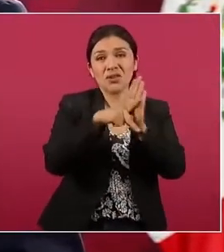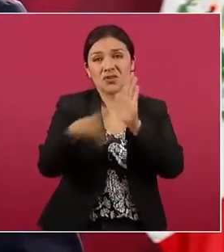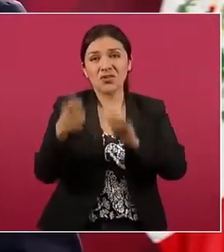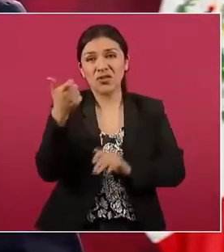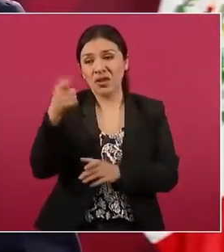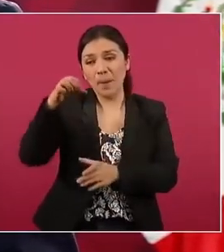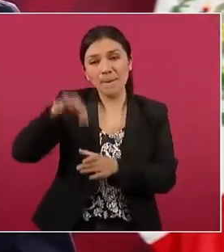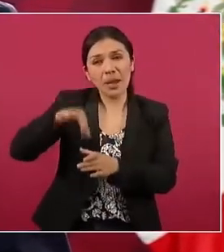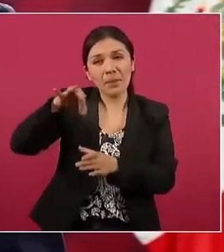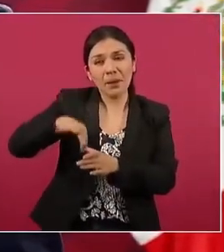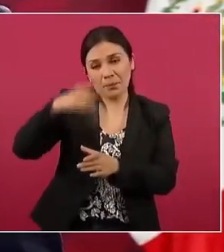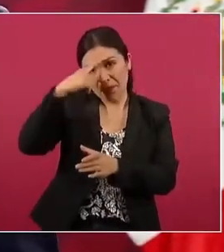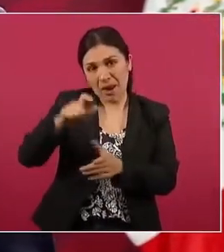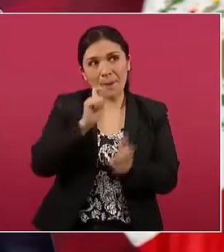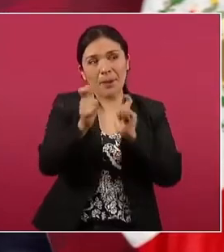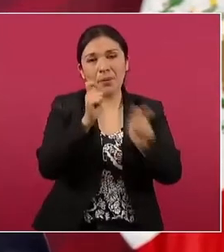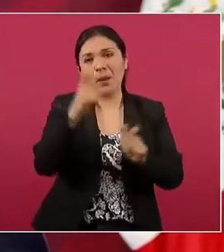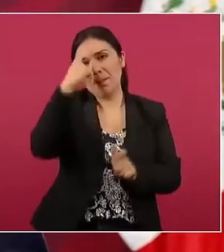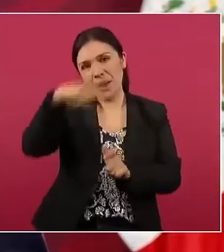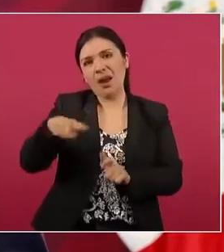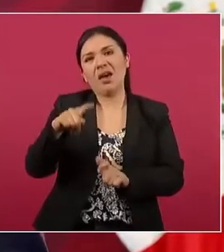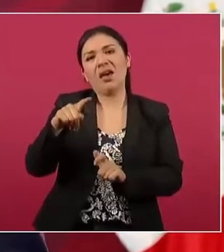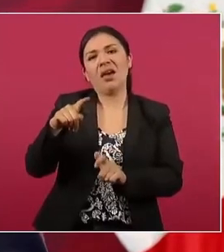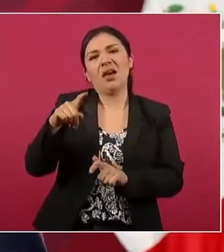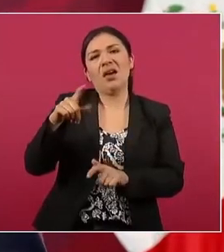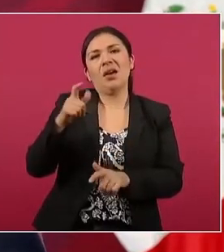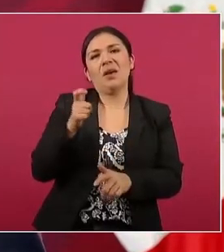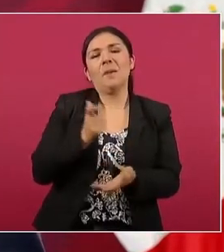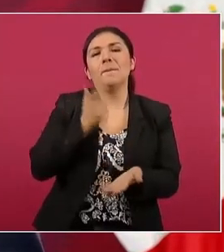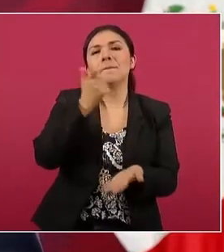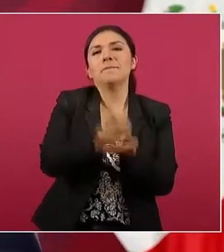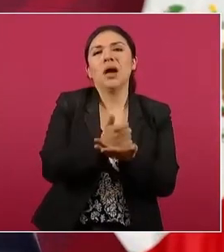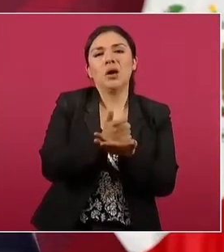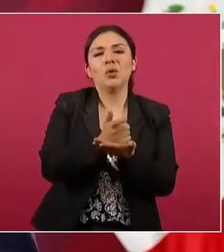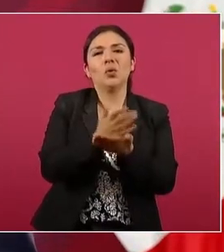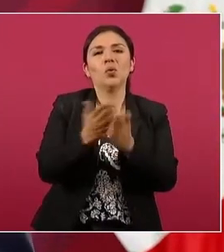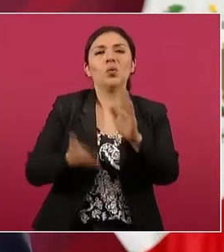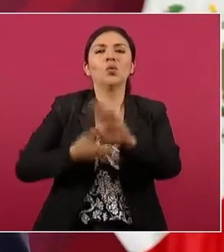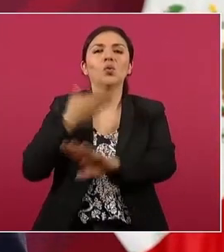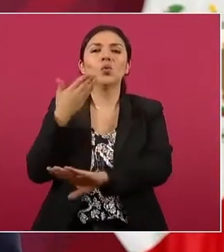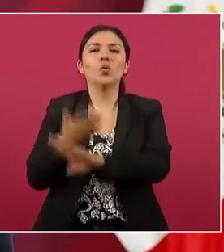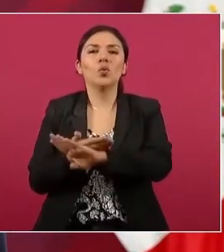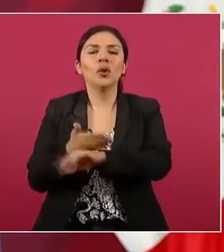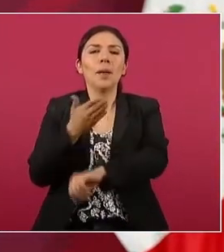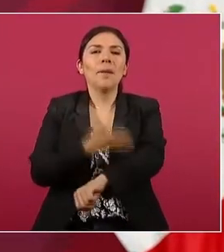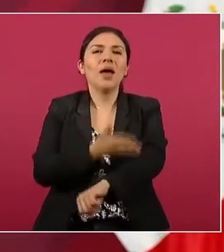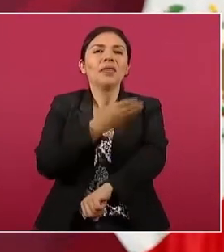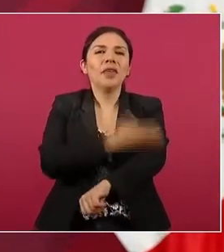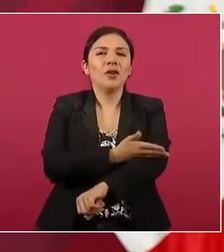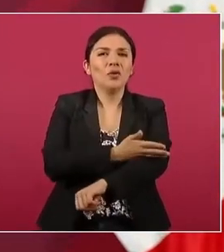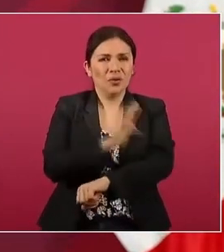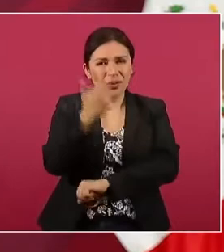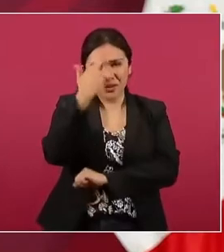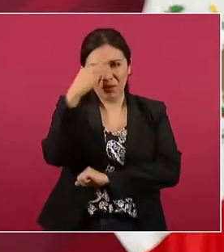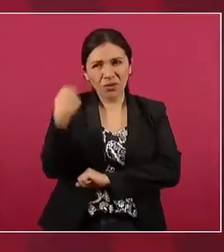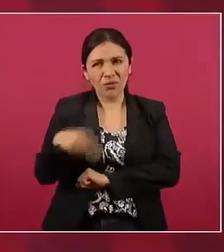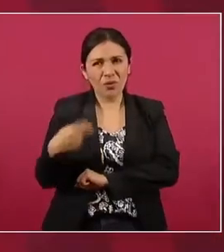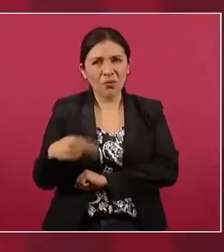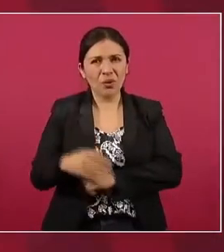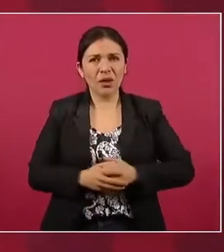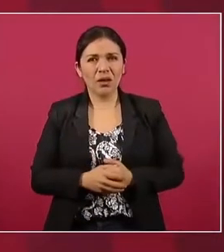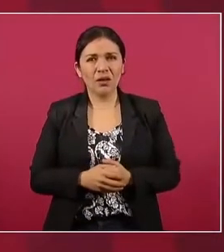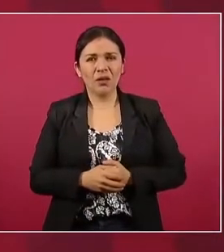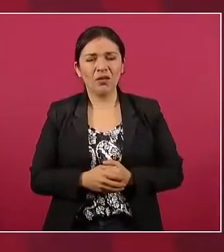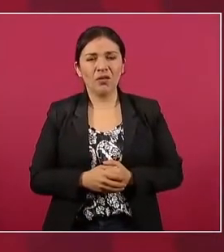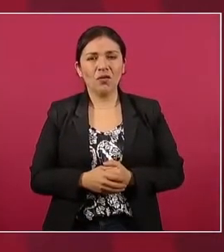y financiar la campaña en contra de Madero, el